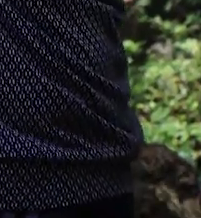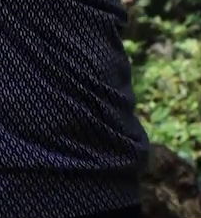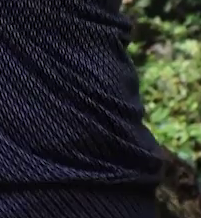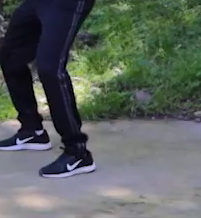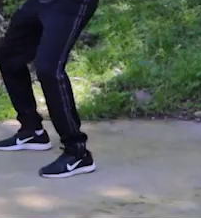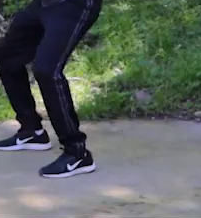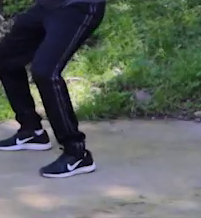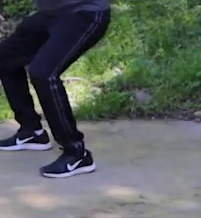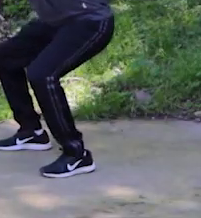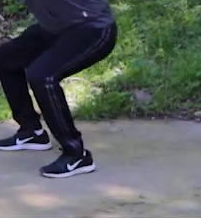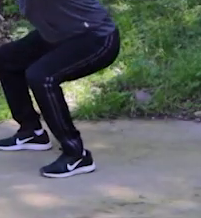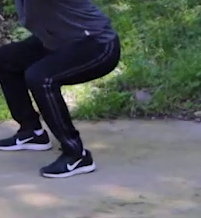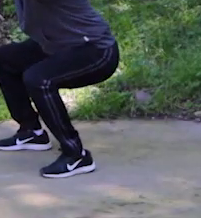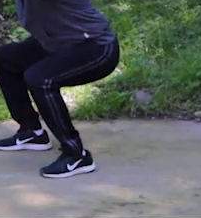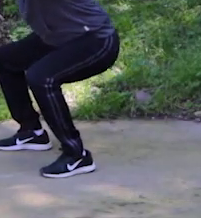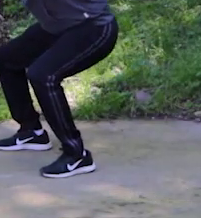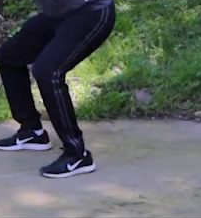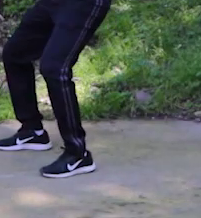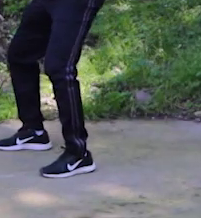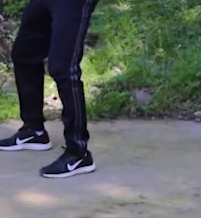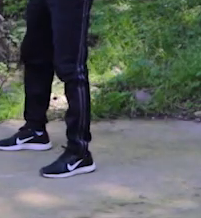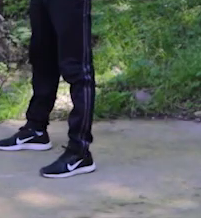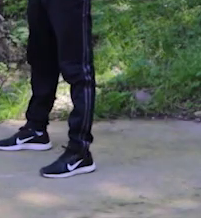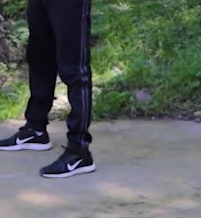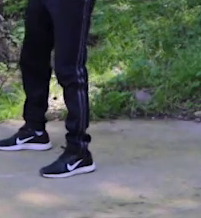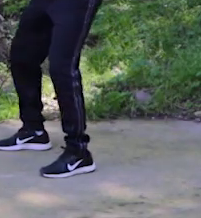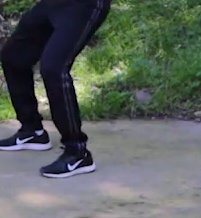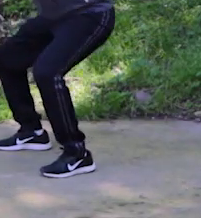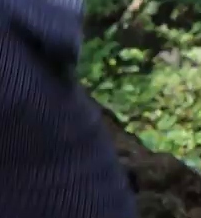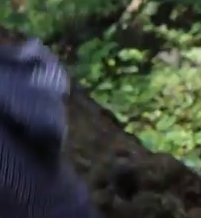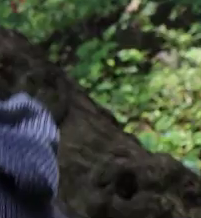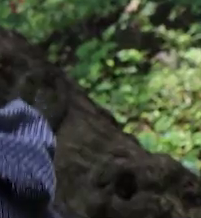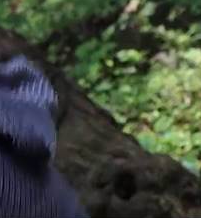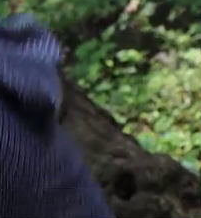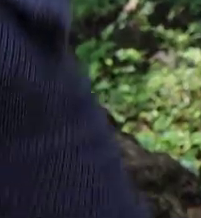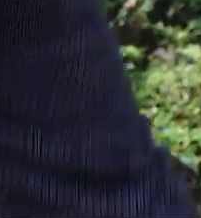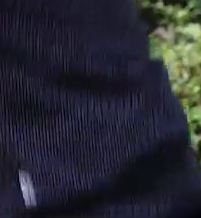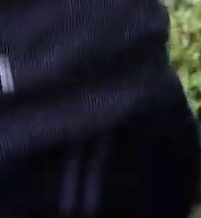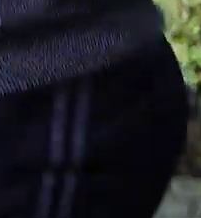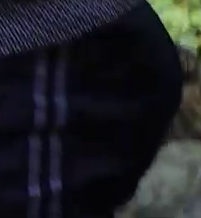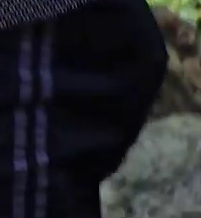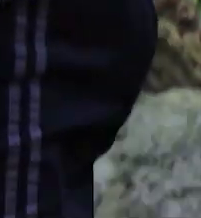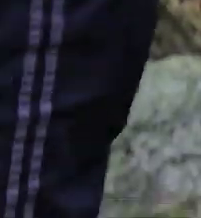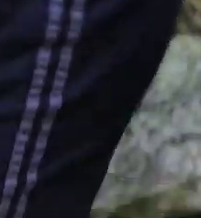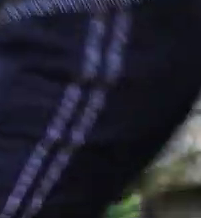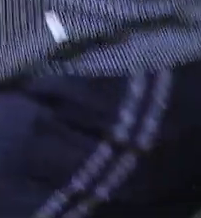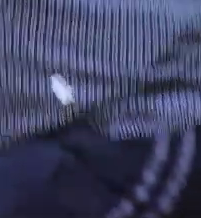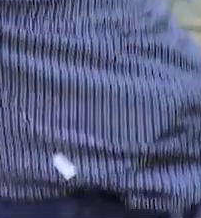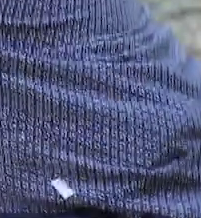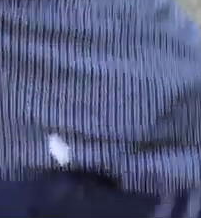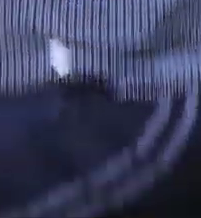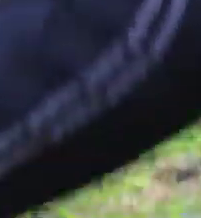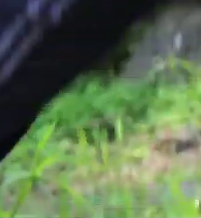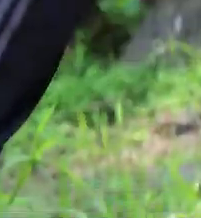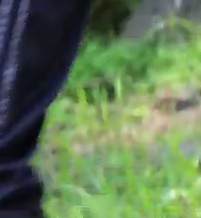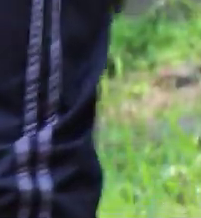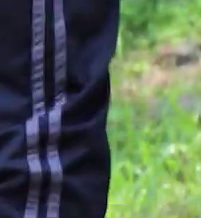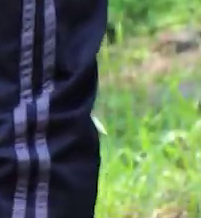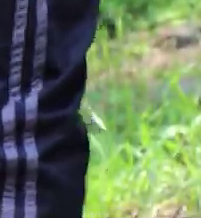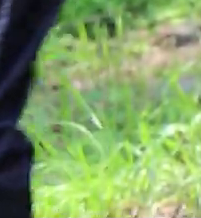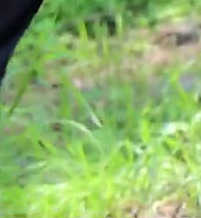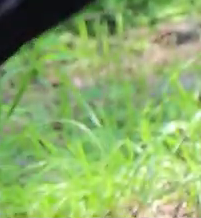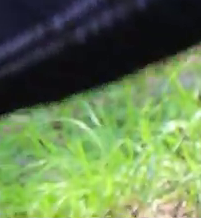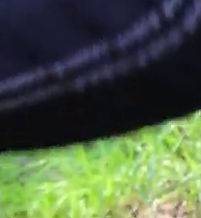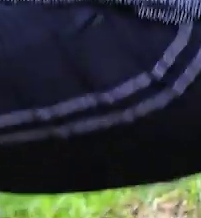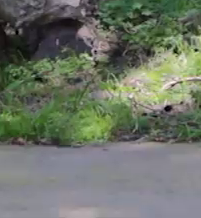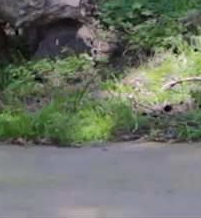y bajamos. Flexionamos rodilla. 90 más. Bien. Exactamente. Arriba.